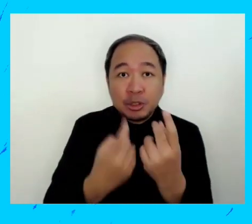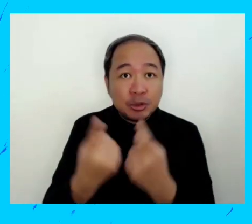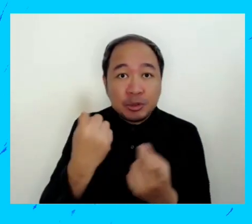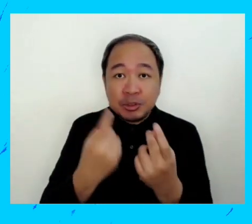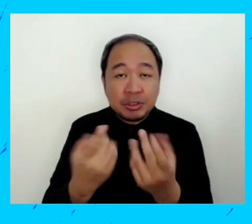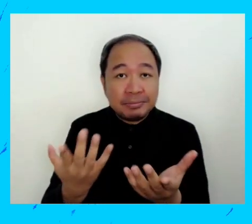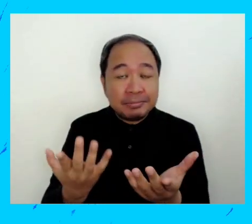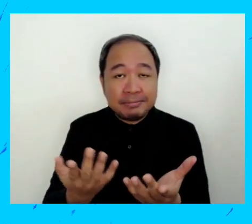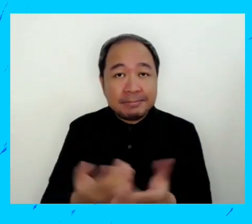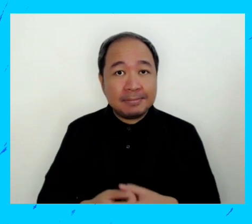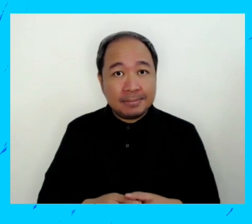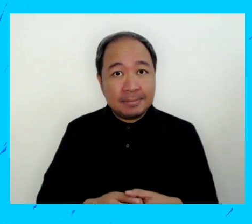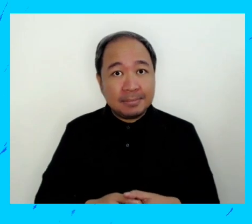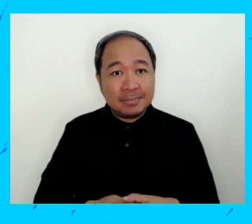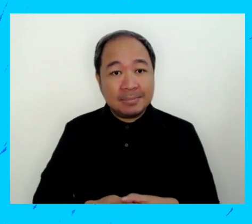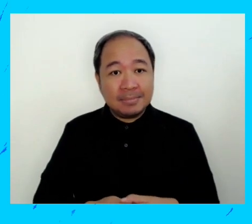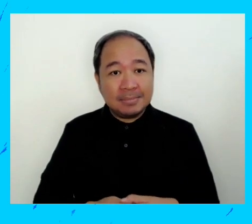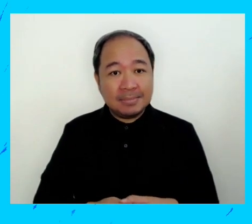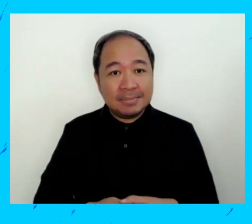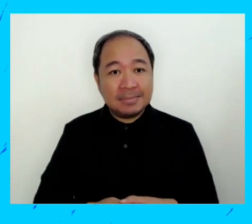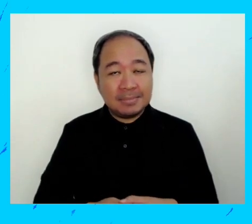¿Alguna otra pregunta?